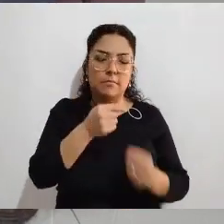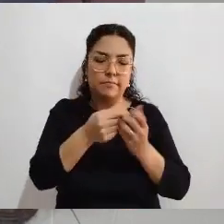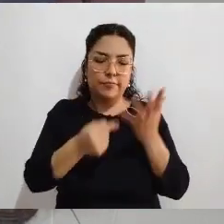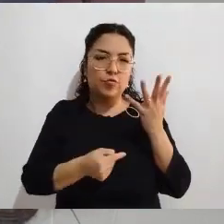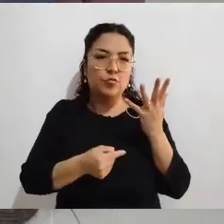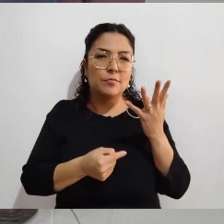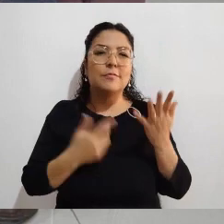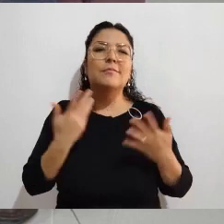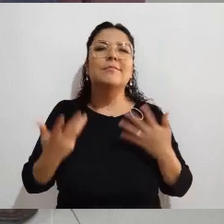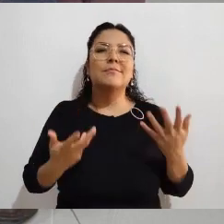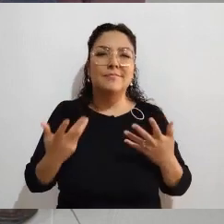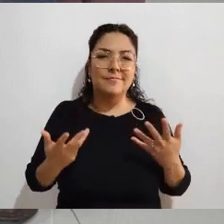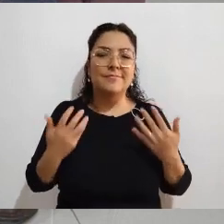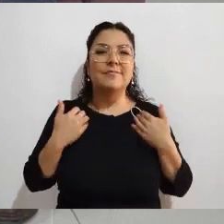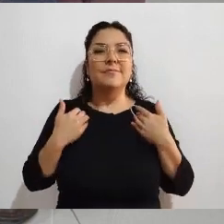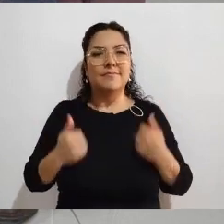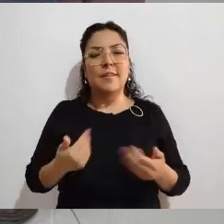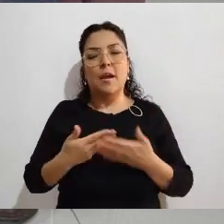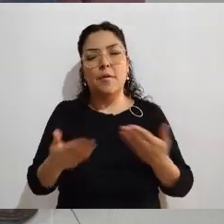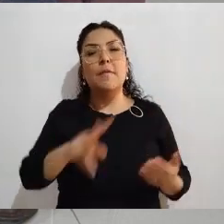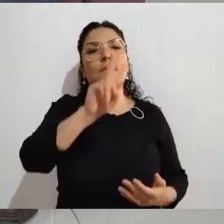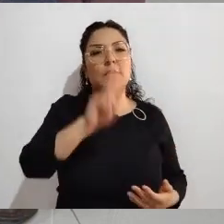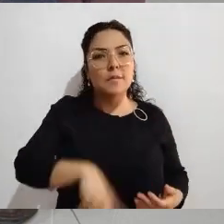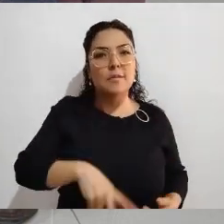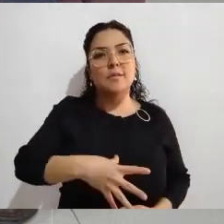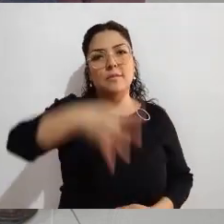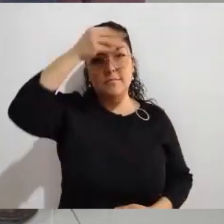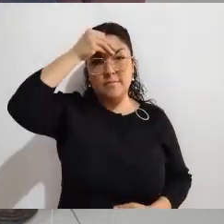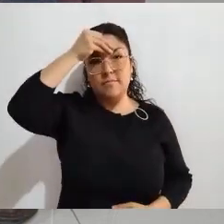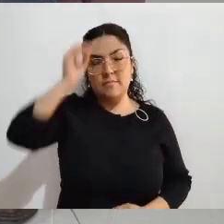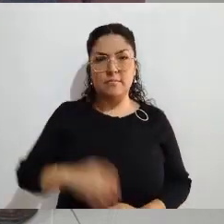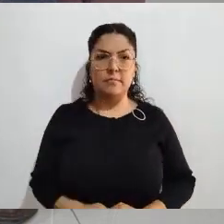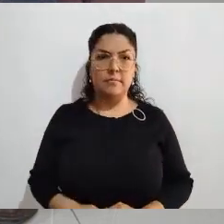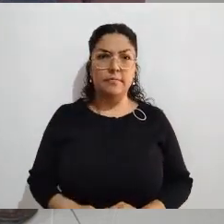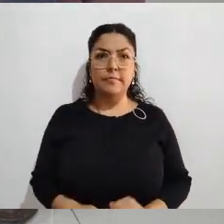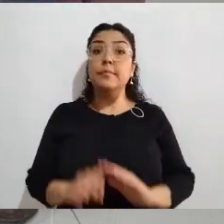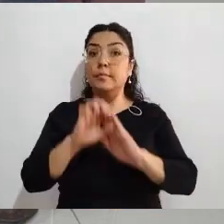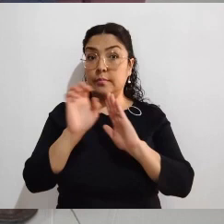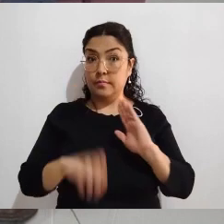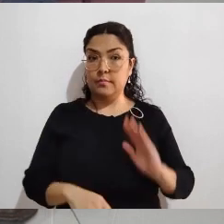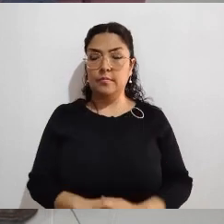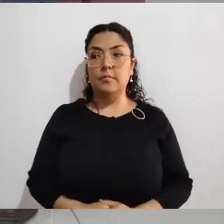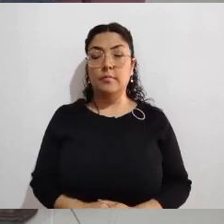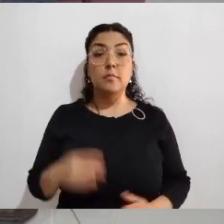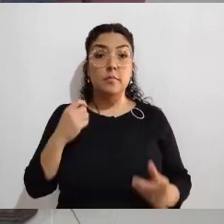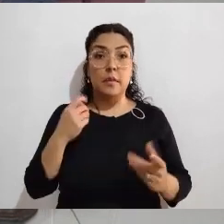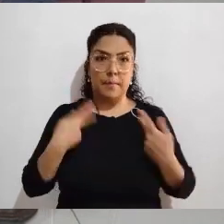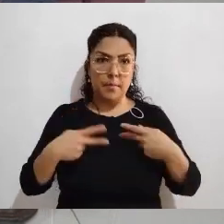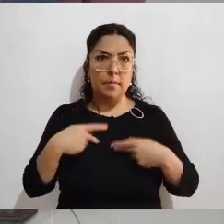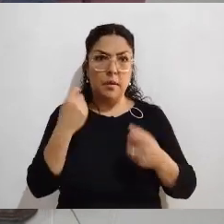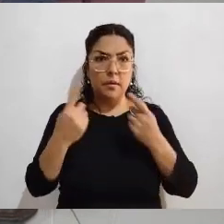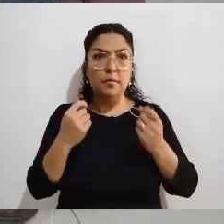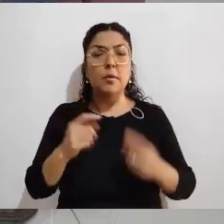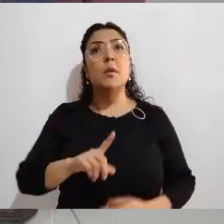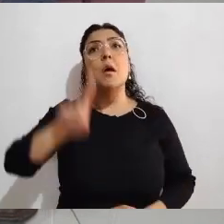No es un empleo como tal el ser observador electoral. Lo comento por si las personas que nos están viendo dicen, oye, no me tocó